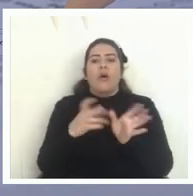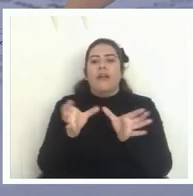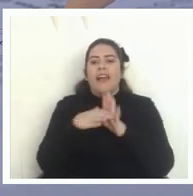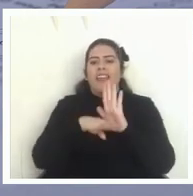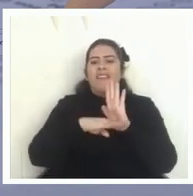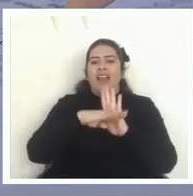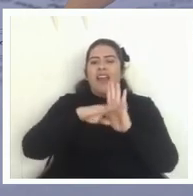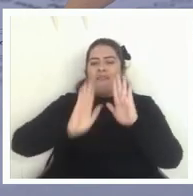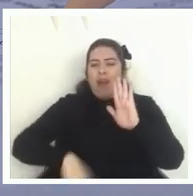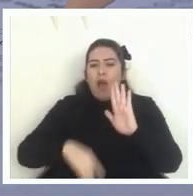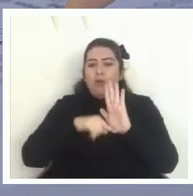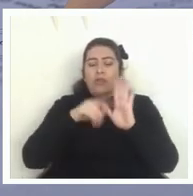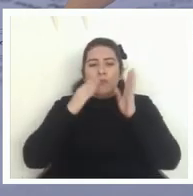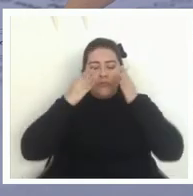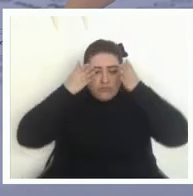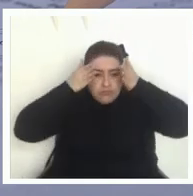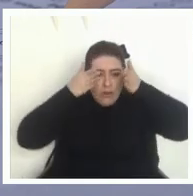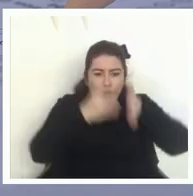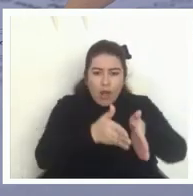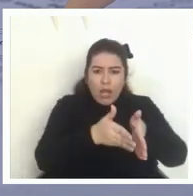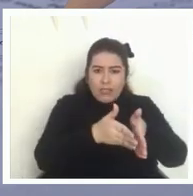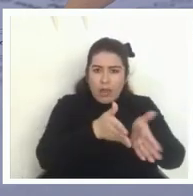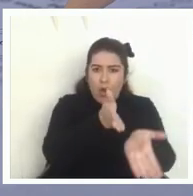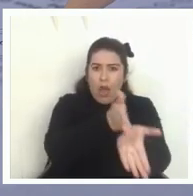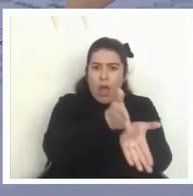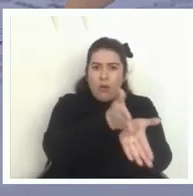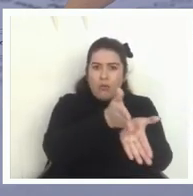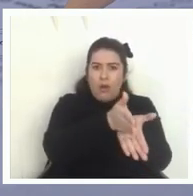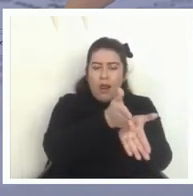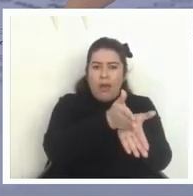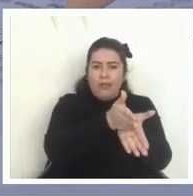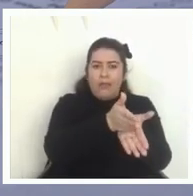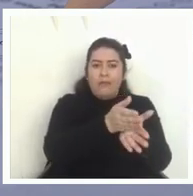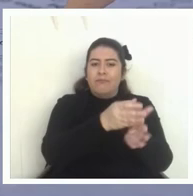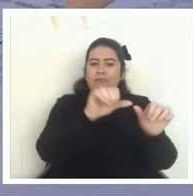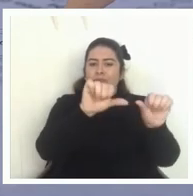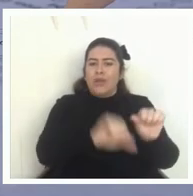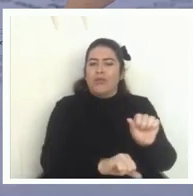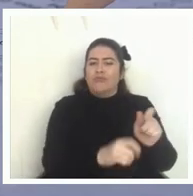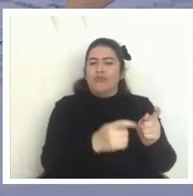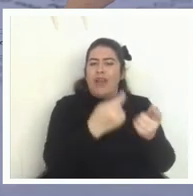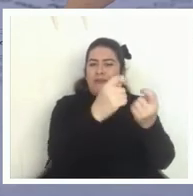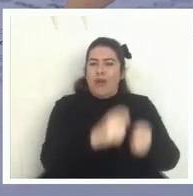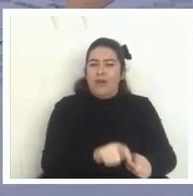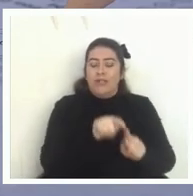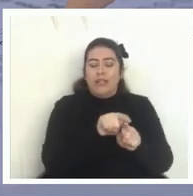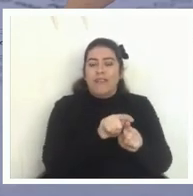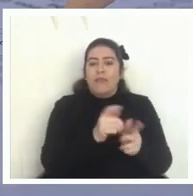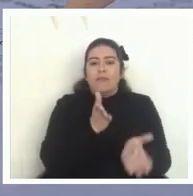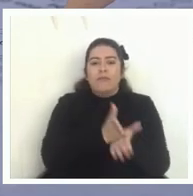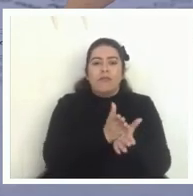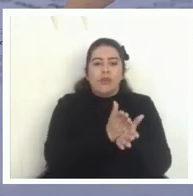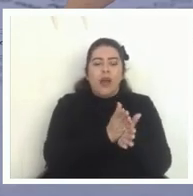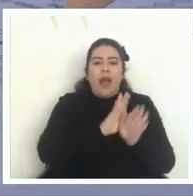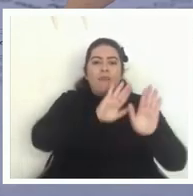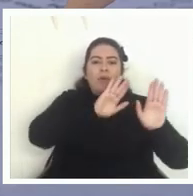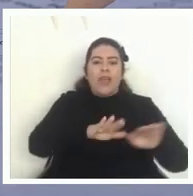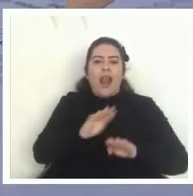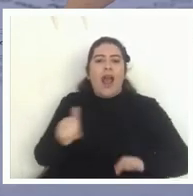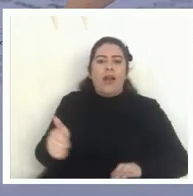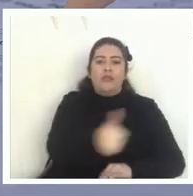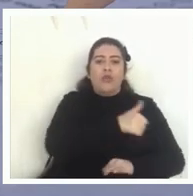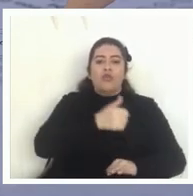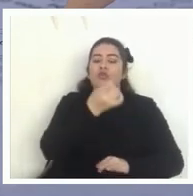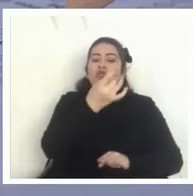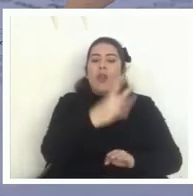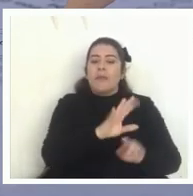sistema muy focalizado en los establecimientos de peor rendimiento y la verdad es que debiéramos pensar en apoyo a todos los niveles no solo a los demás rendimientos